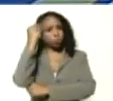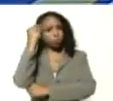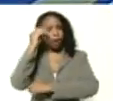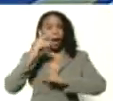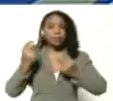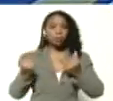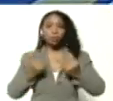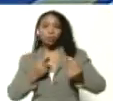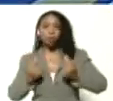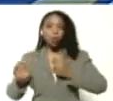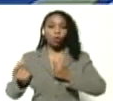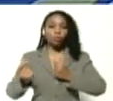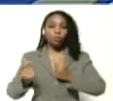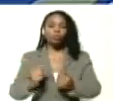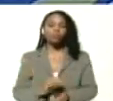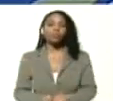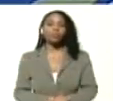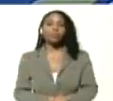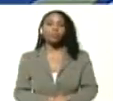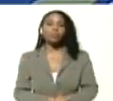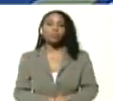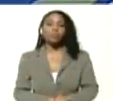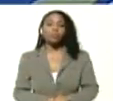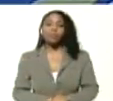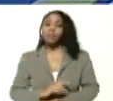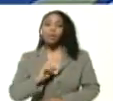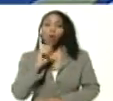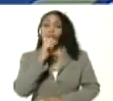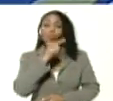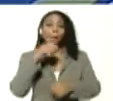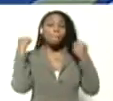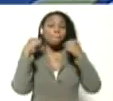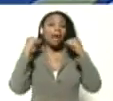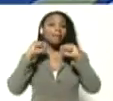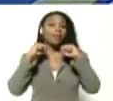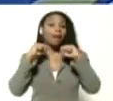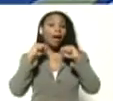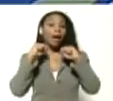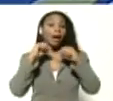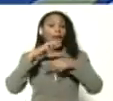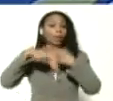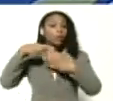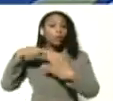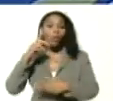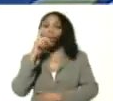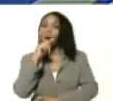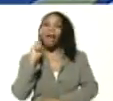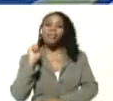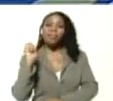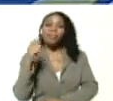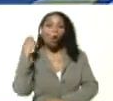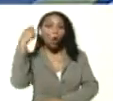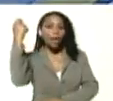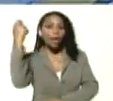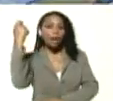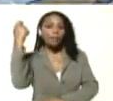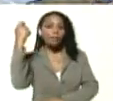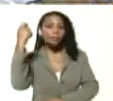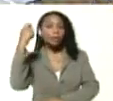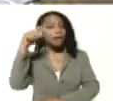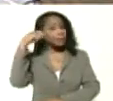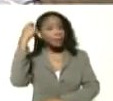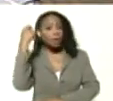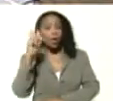acción. Sin práctica revolucionaria no hay teoría revolucionaria. Y sin